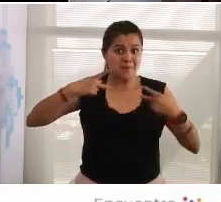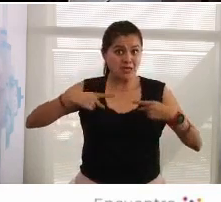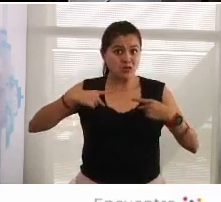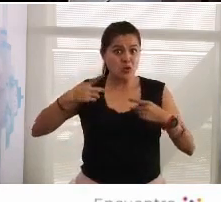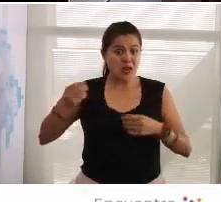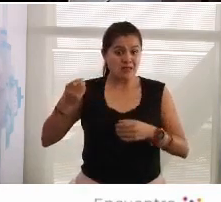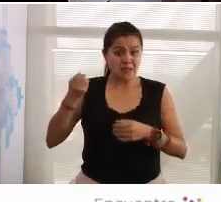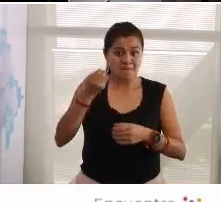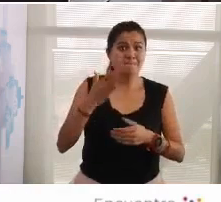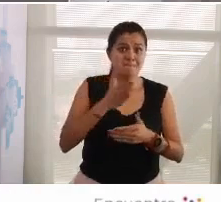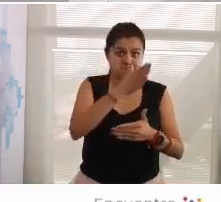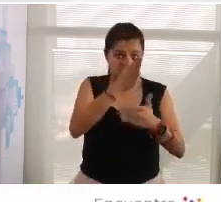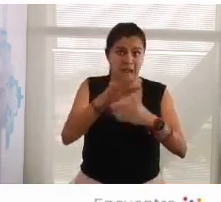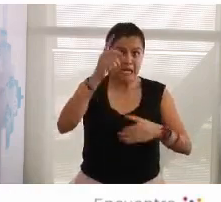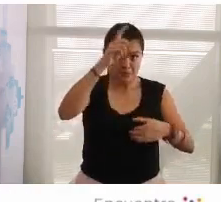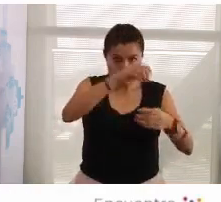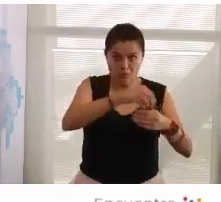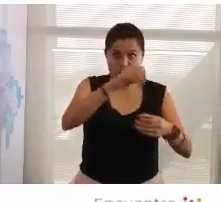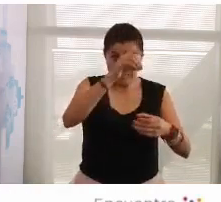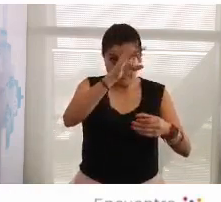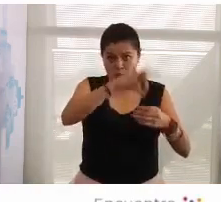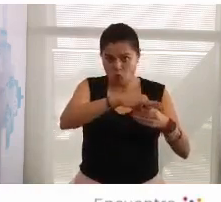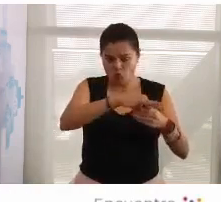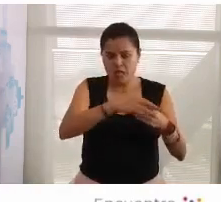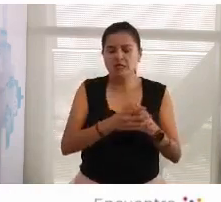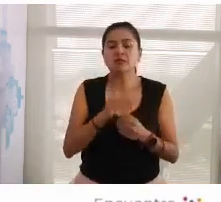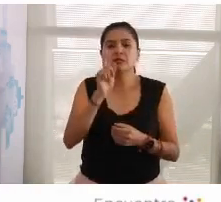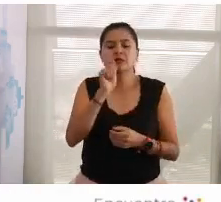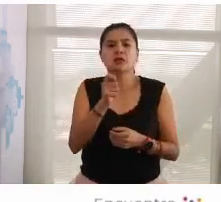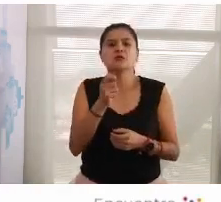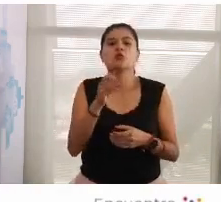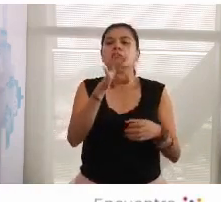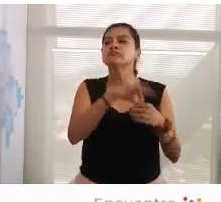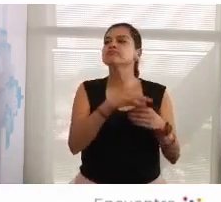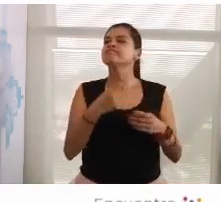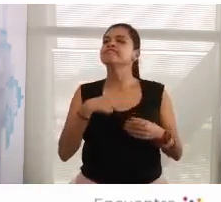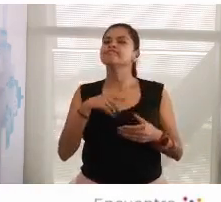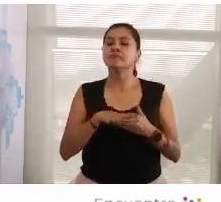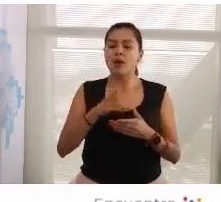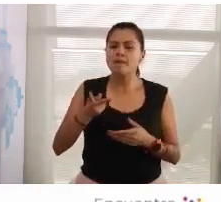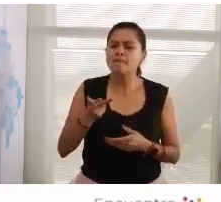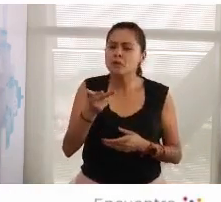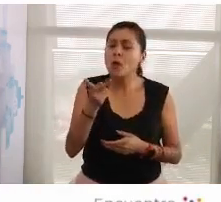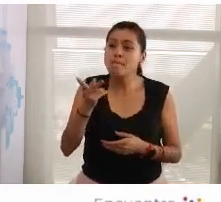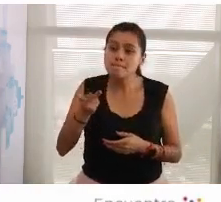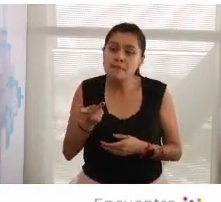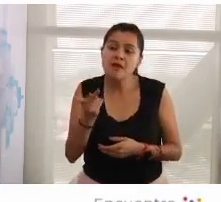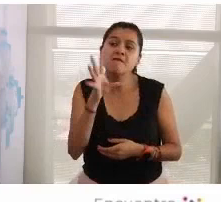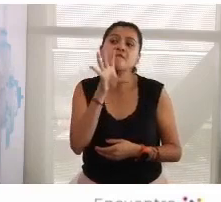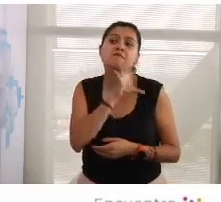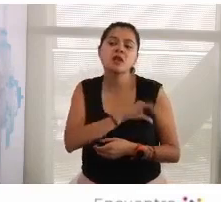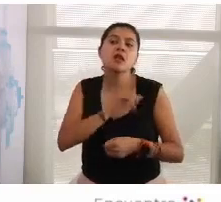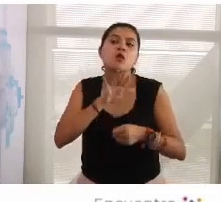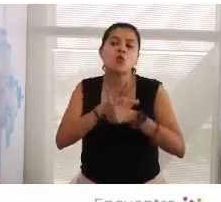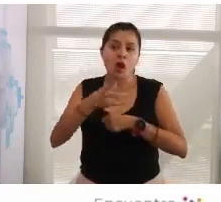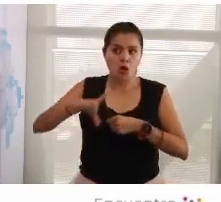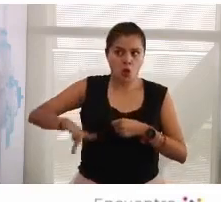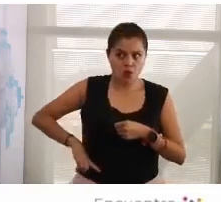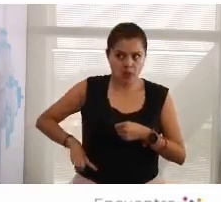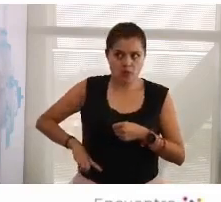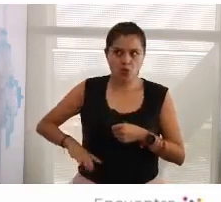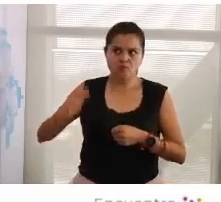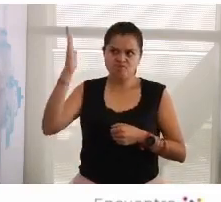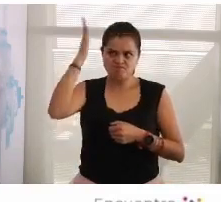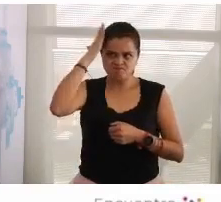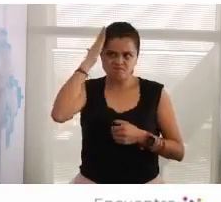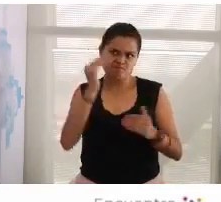que responde así a esta pregunta. ¿Prefiere usted un gobierno autoritario